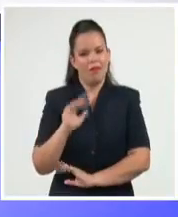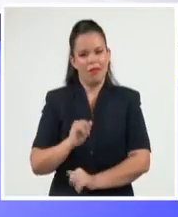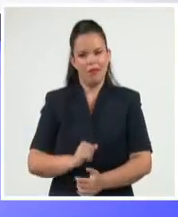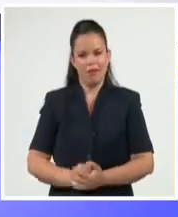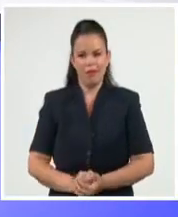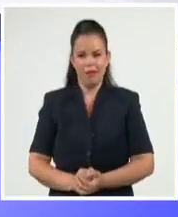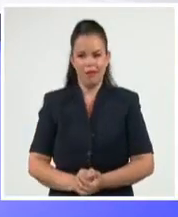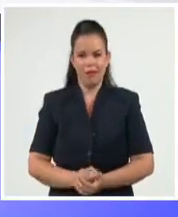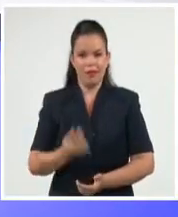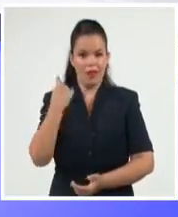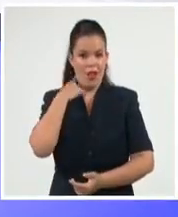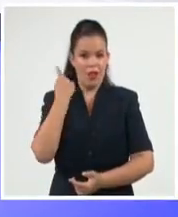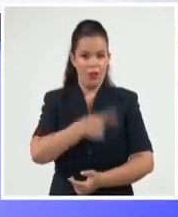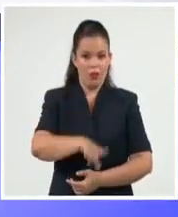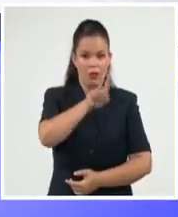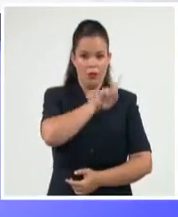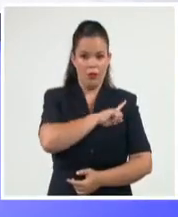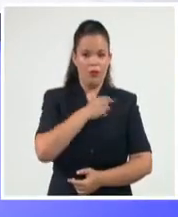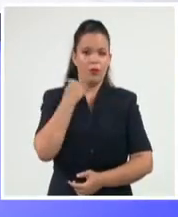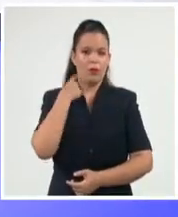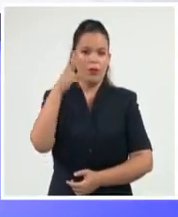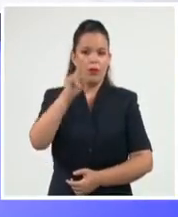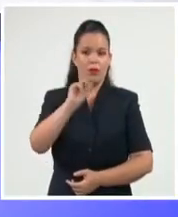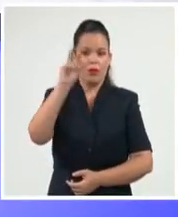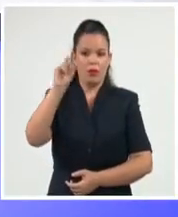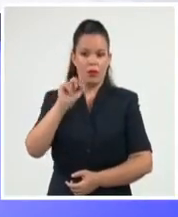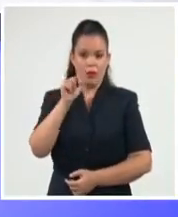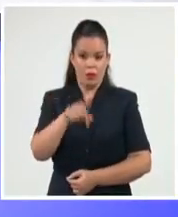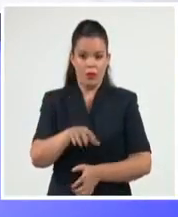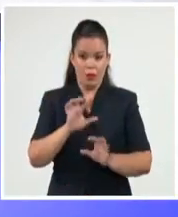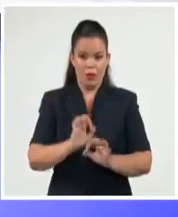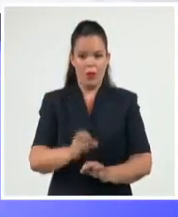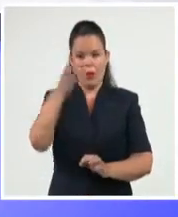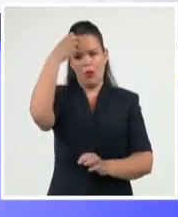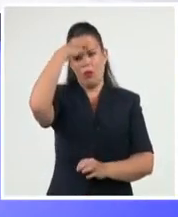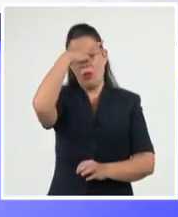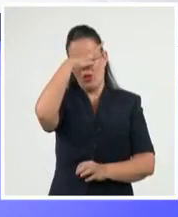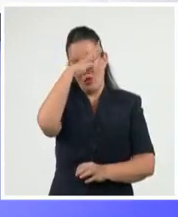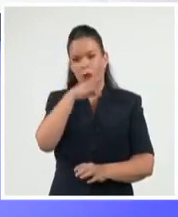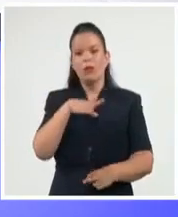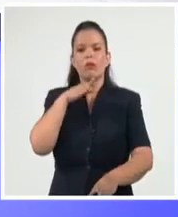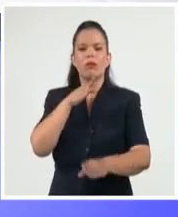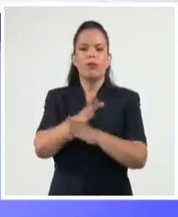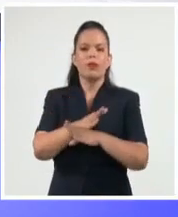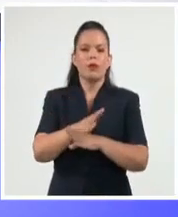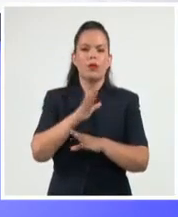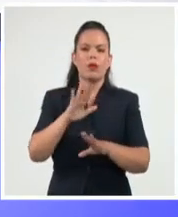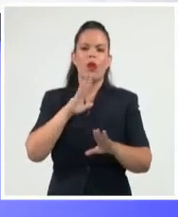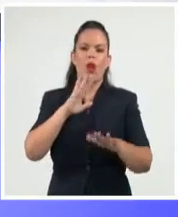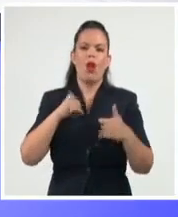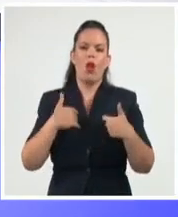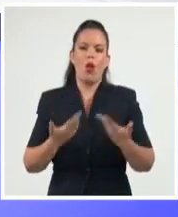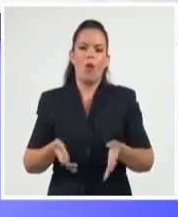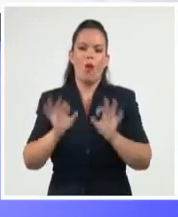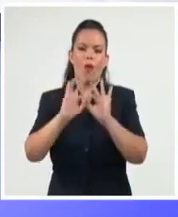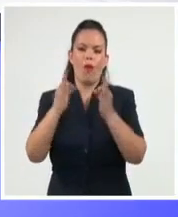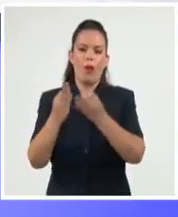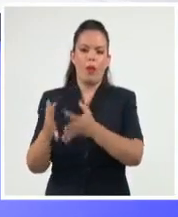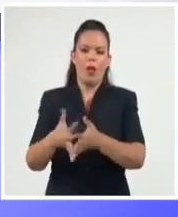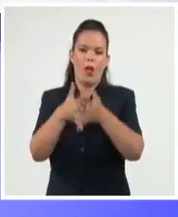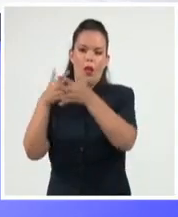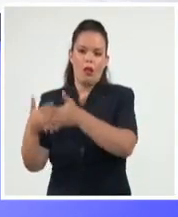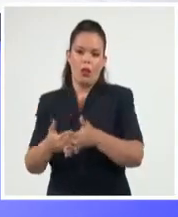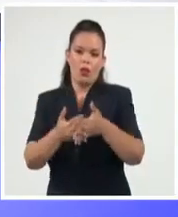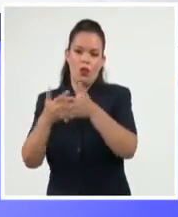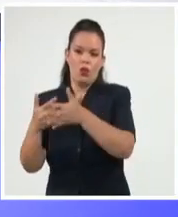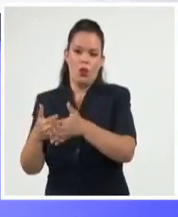Y el pasado año el gobierno de Donald Trump suspendió el envío de remesas desde Estados Unidos hacia Cuba. La administración Biden